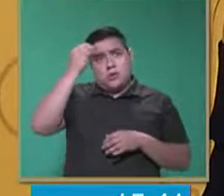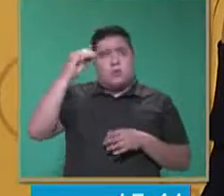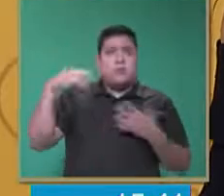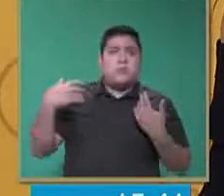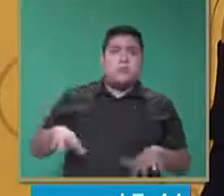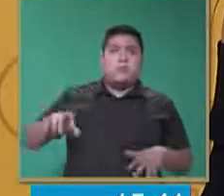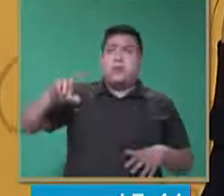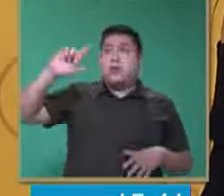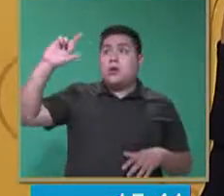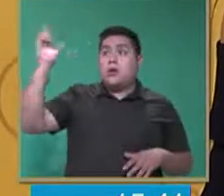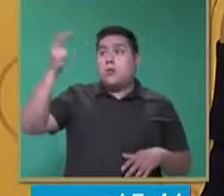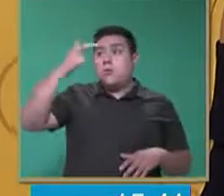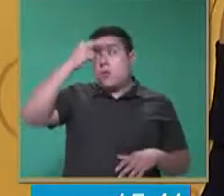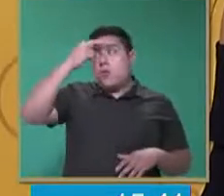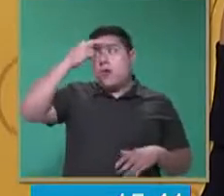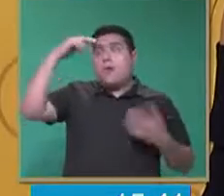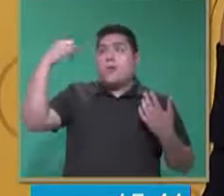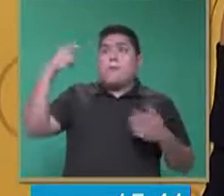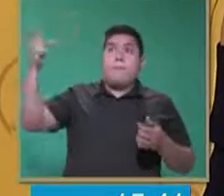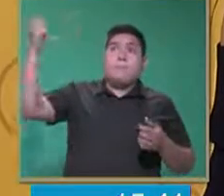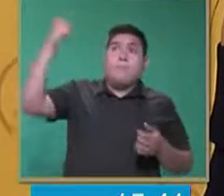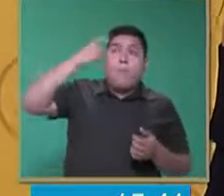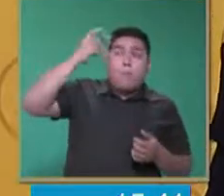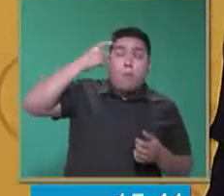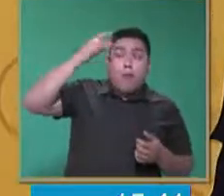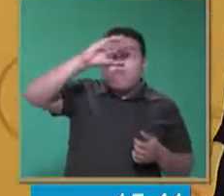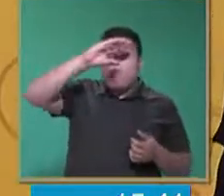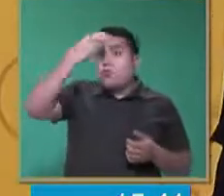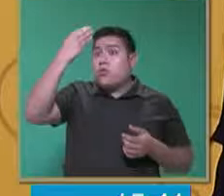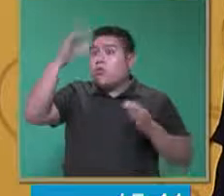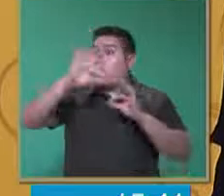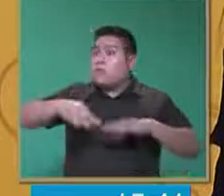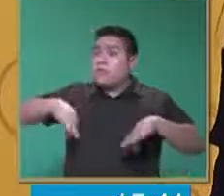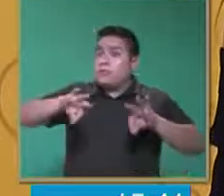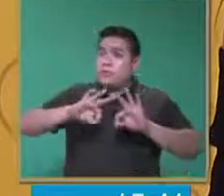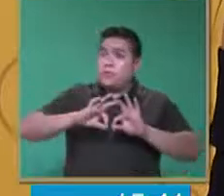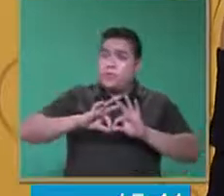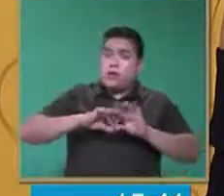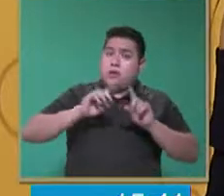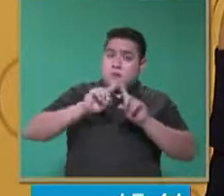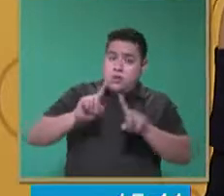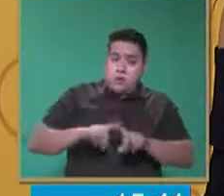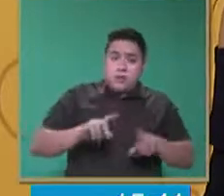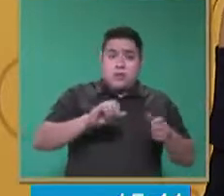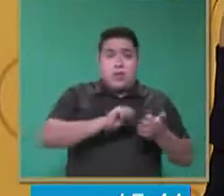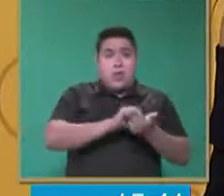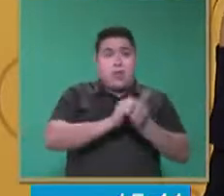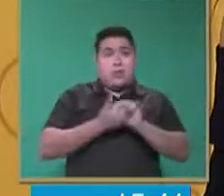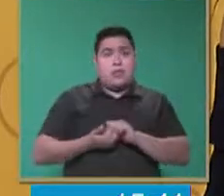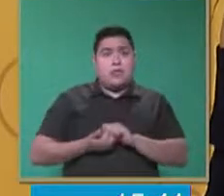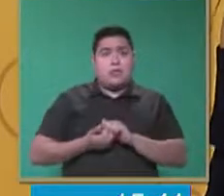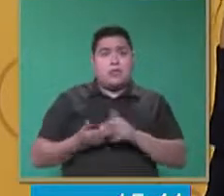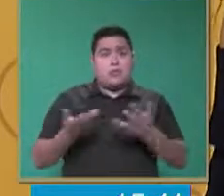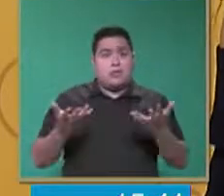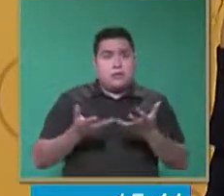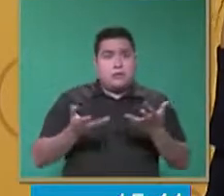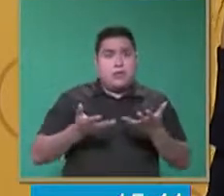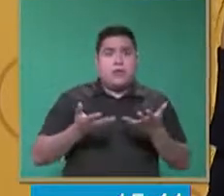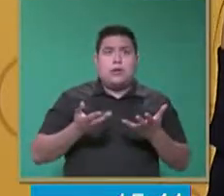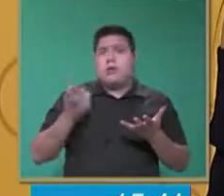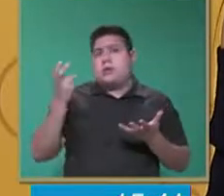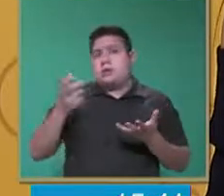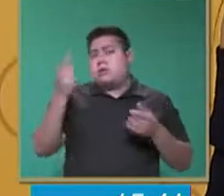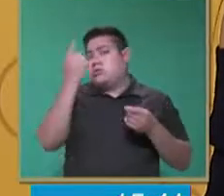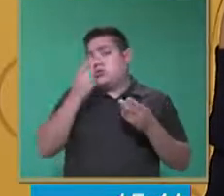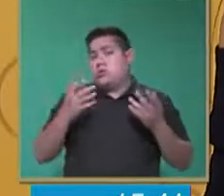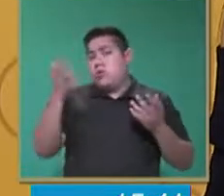fotográfica excepcional. Entonces nosotros en nuestras adecuaciones debemos de aprovechar estas